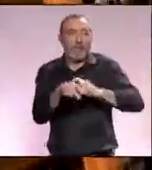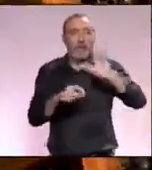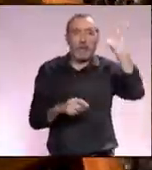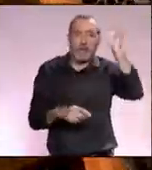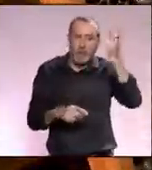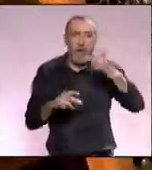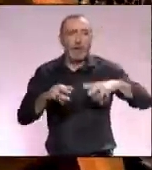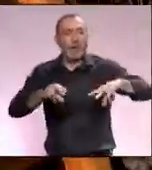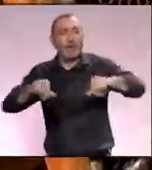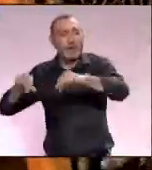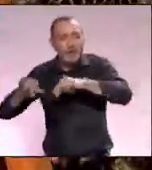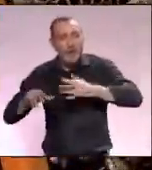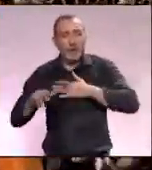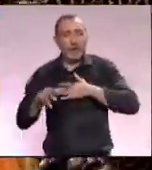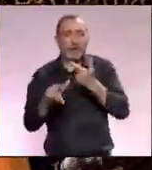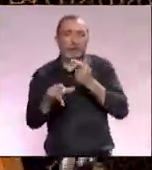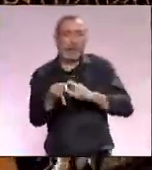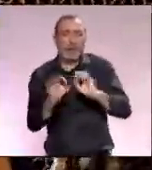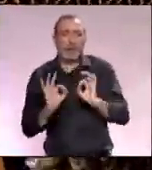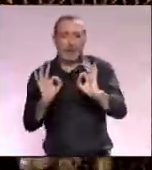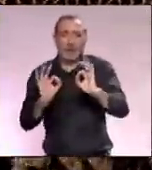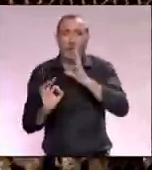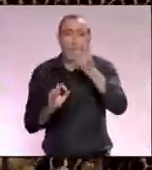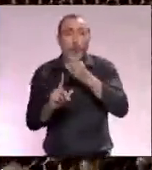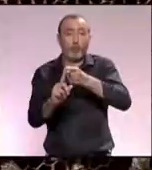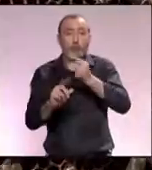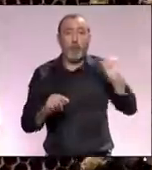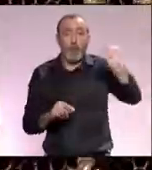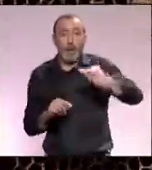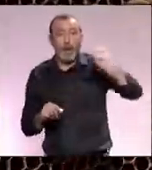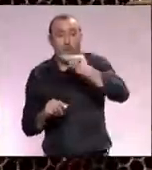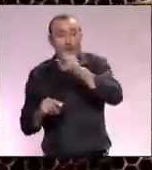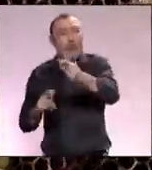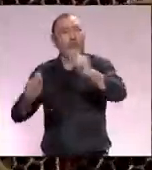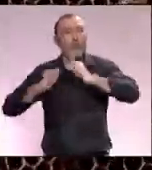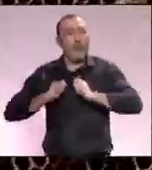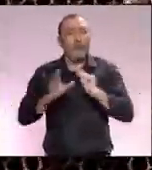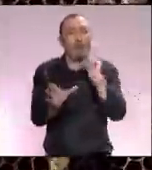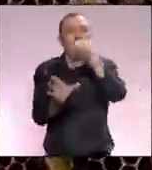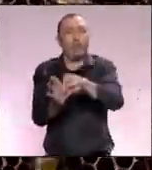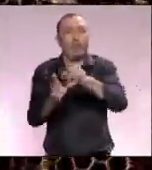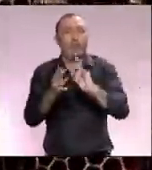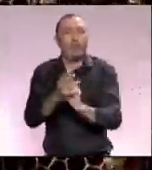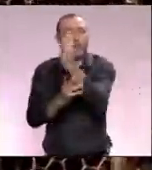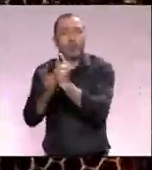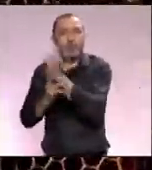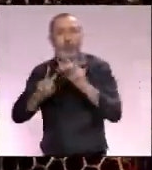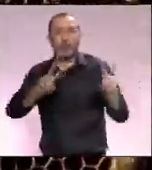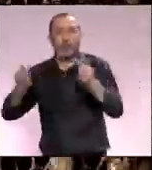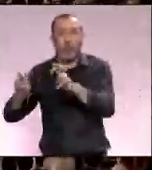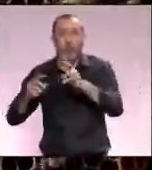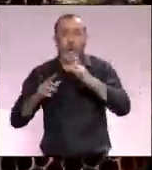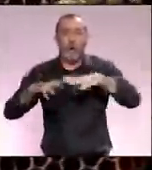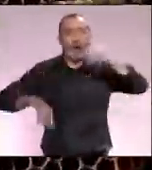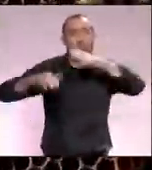climáticas de nuestro territorio son muy particulares. Entonces, el uso de colmenas polinizadoras nos va a garantizar una regeneración natural del